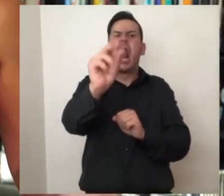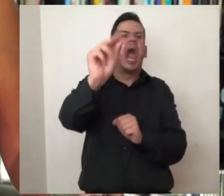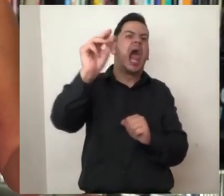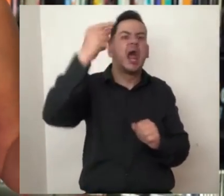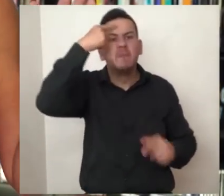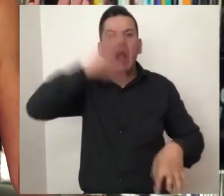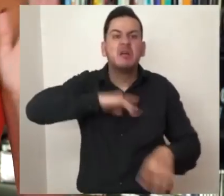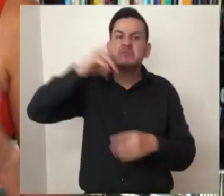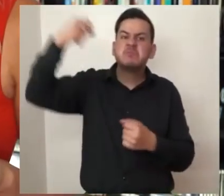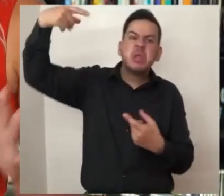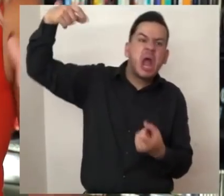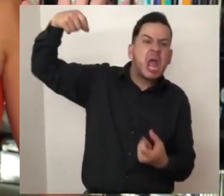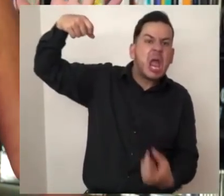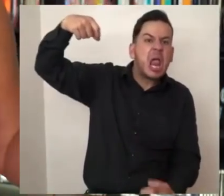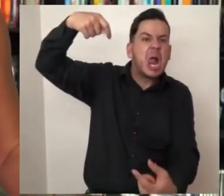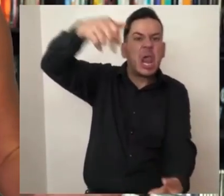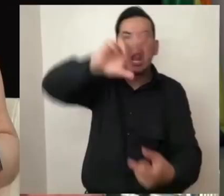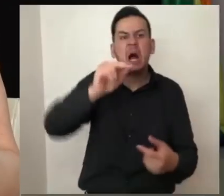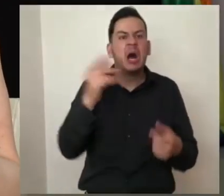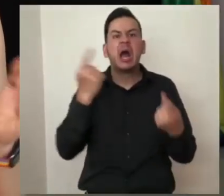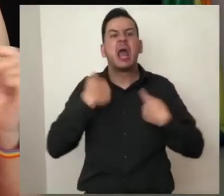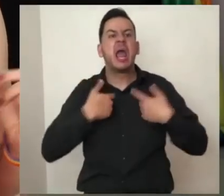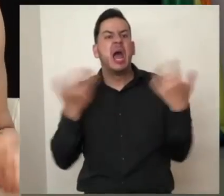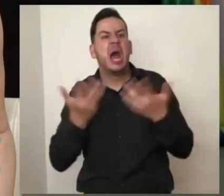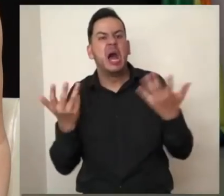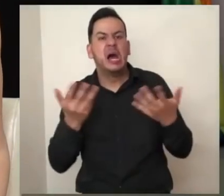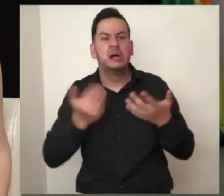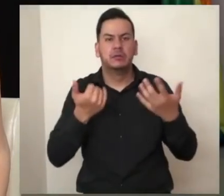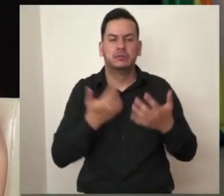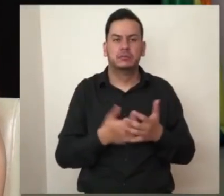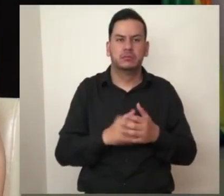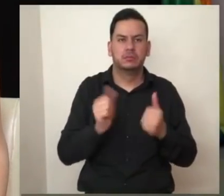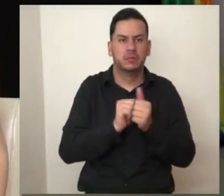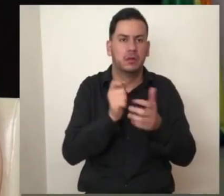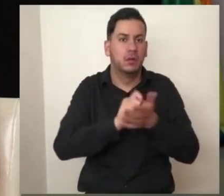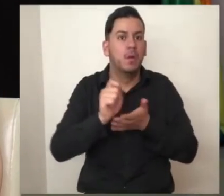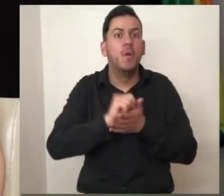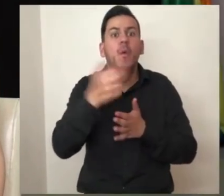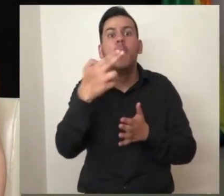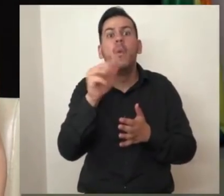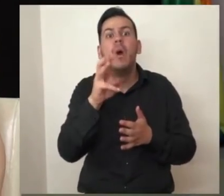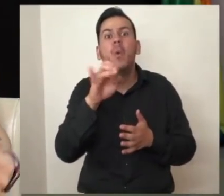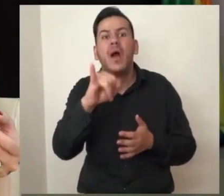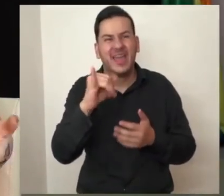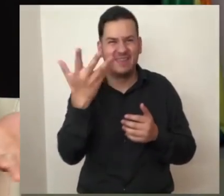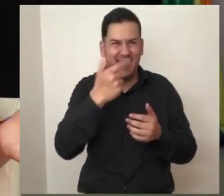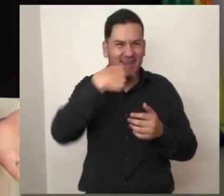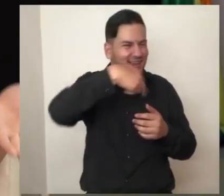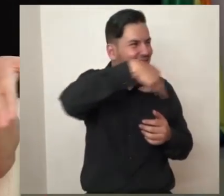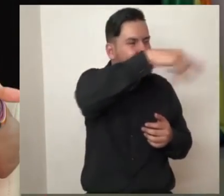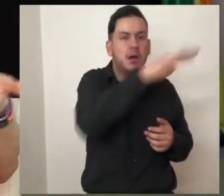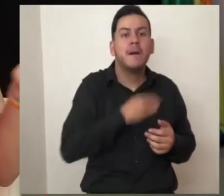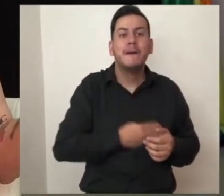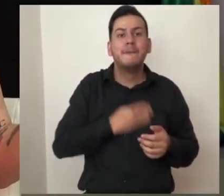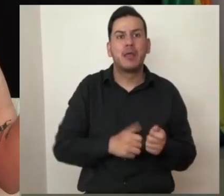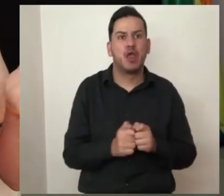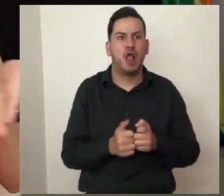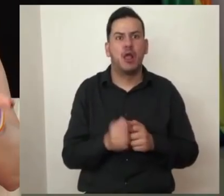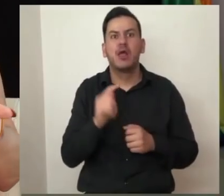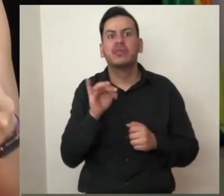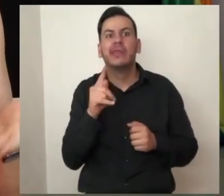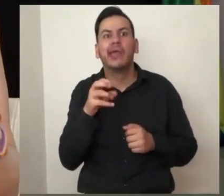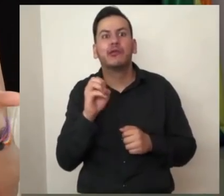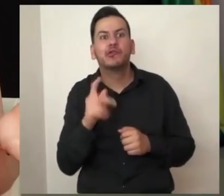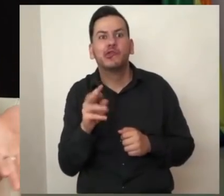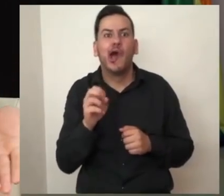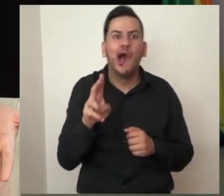chips para que puedan saber siempre dónde estoy y qué estoy haciendo, decía Irving escrito desde su teléfono Huawei que llevó hasta el baño y donde sube contenido a diario a Tik Tok y a